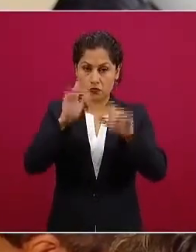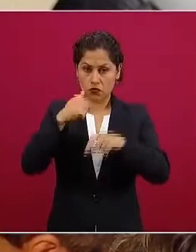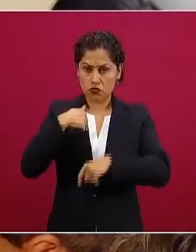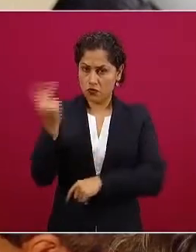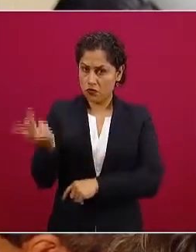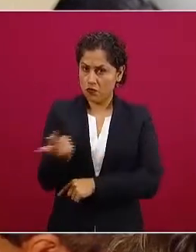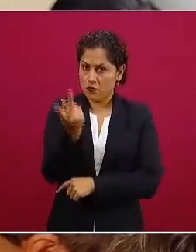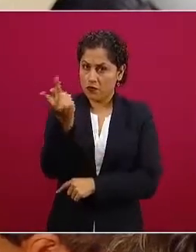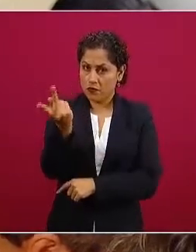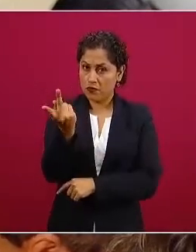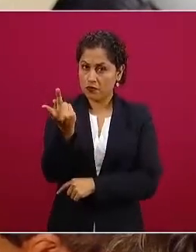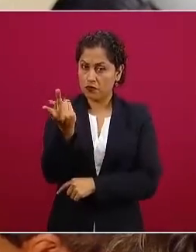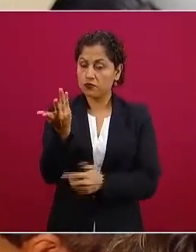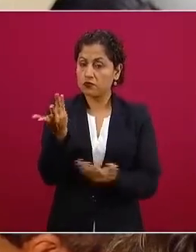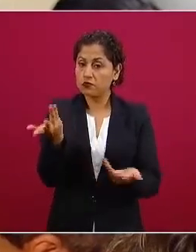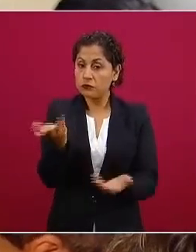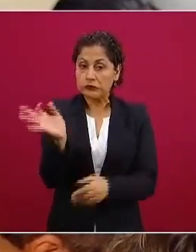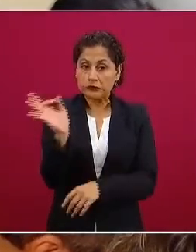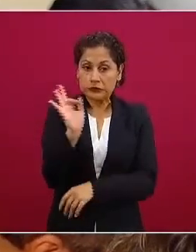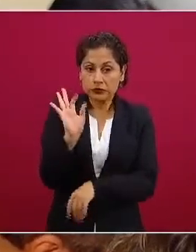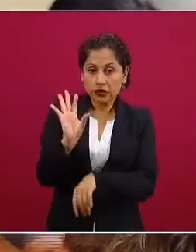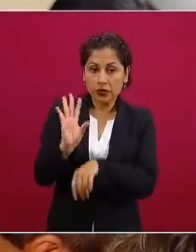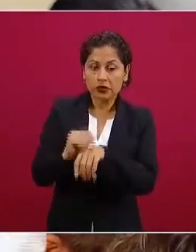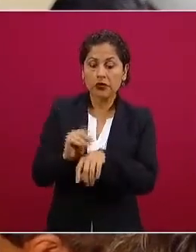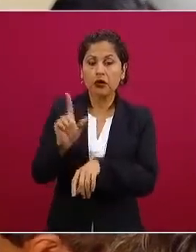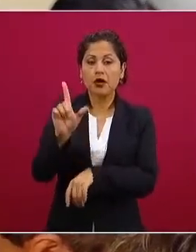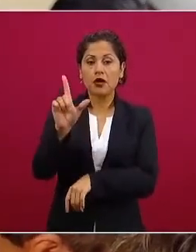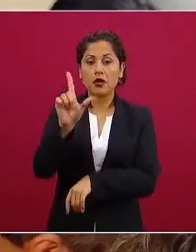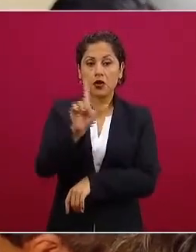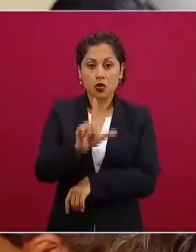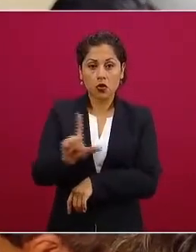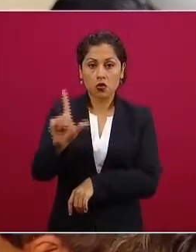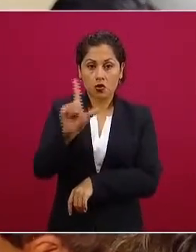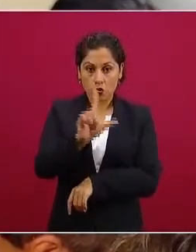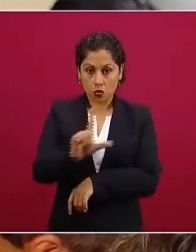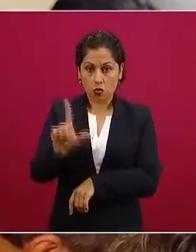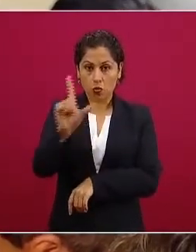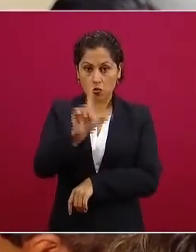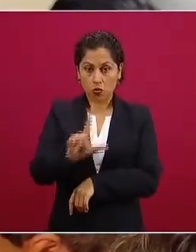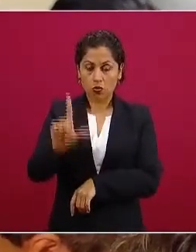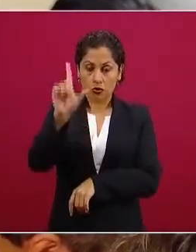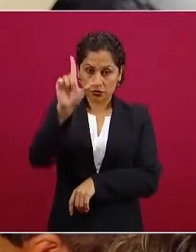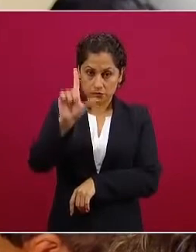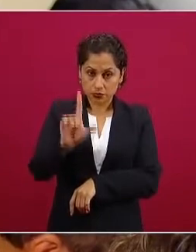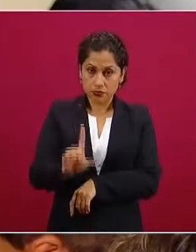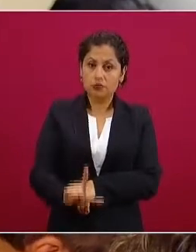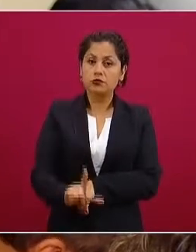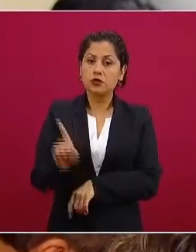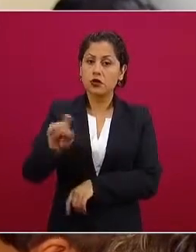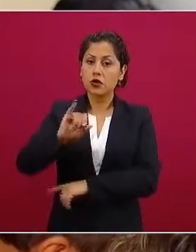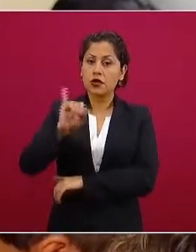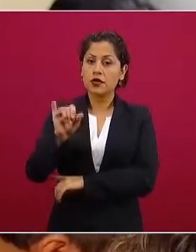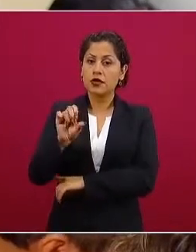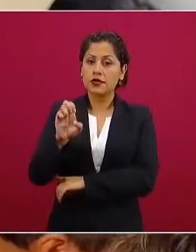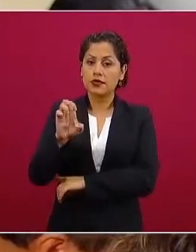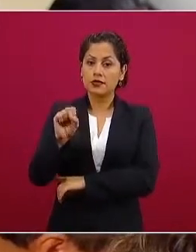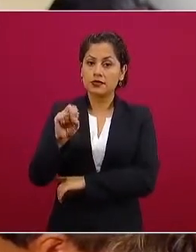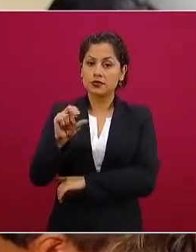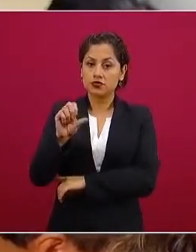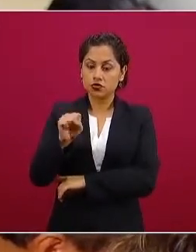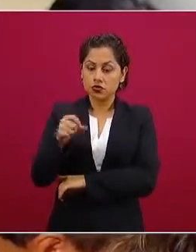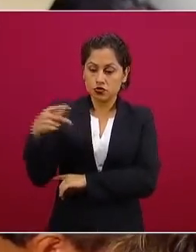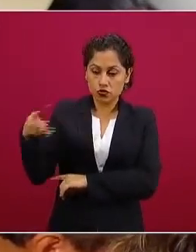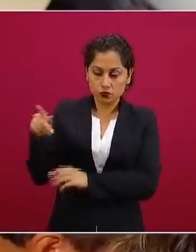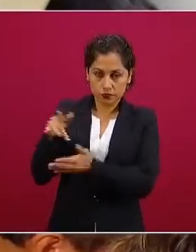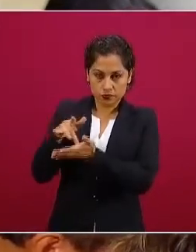el que el que los lunes el posero Jesús Ramírez o usted pudiéramos